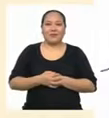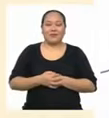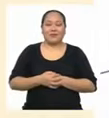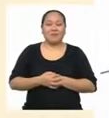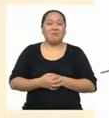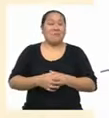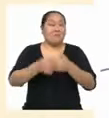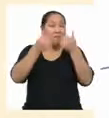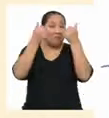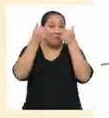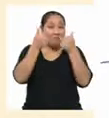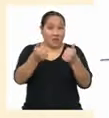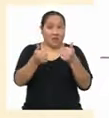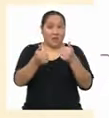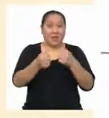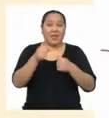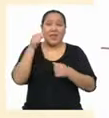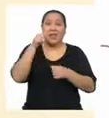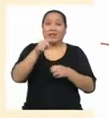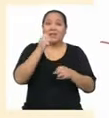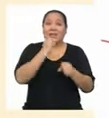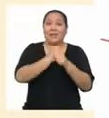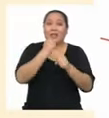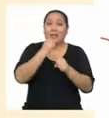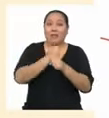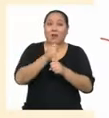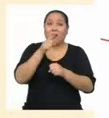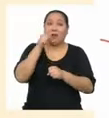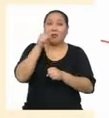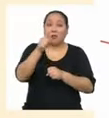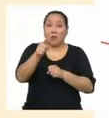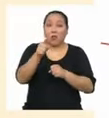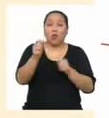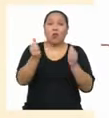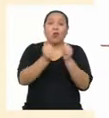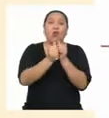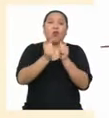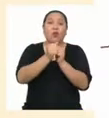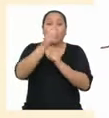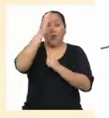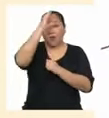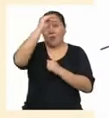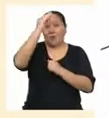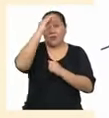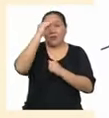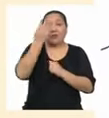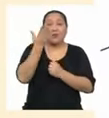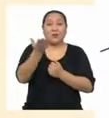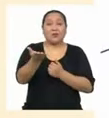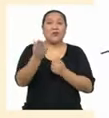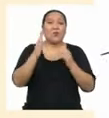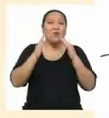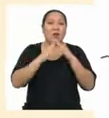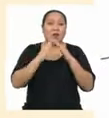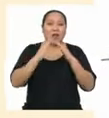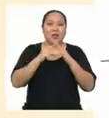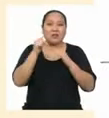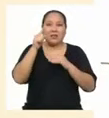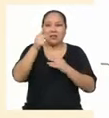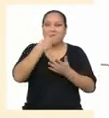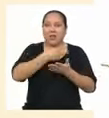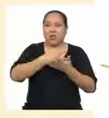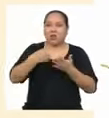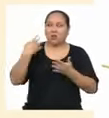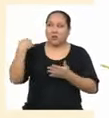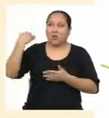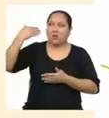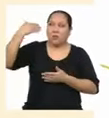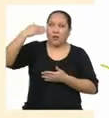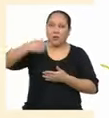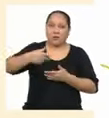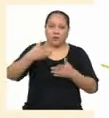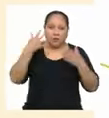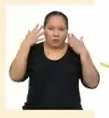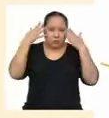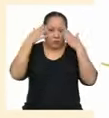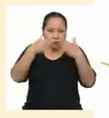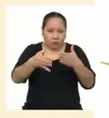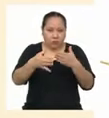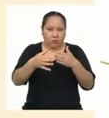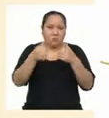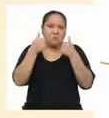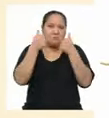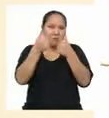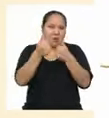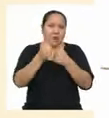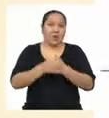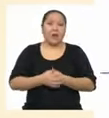Genial El trabajo que han hecho tú y las chicas y chicos en sus casas estas dos semanas está muy detallado y preciso